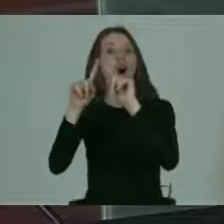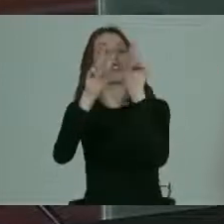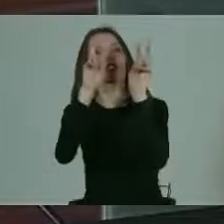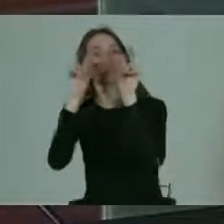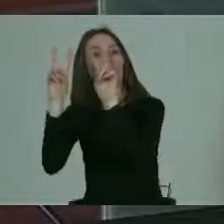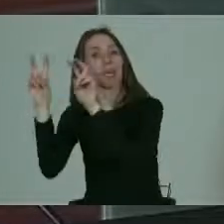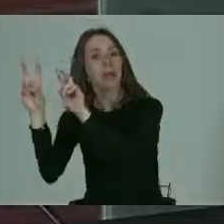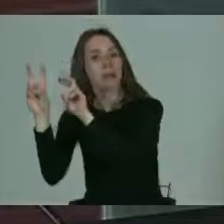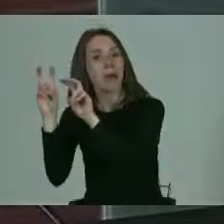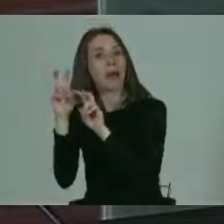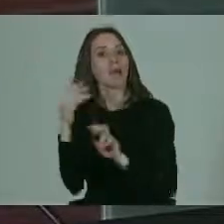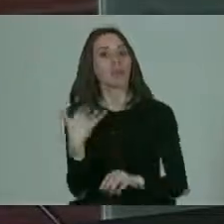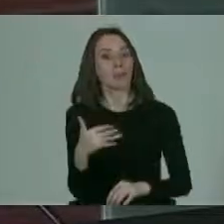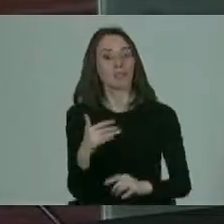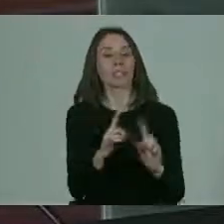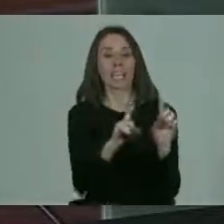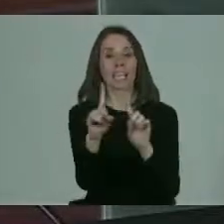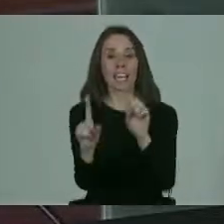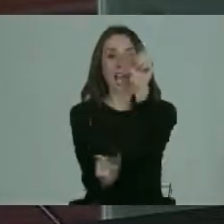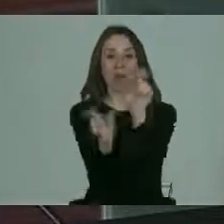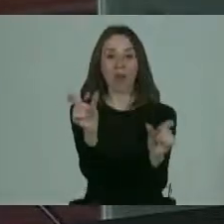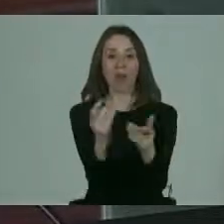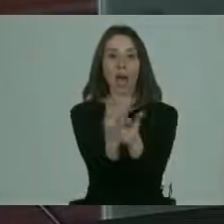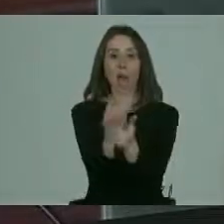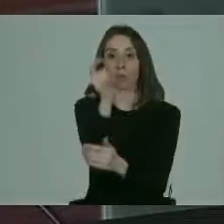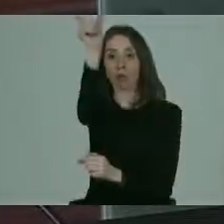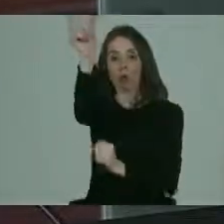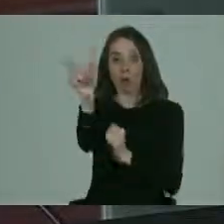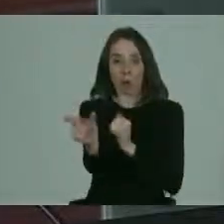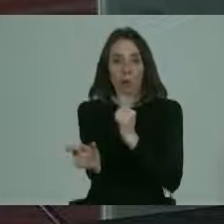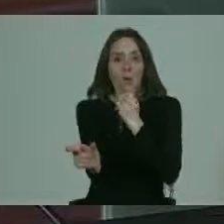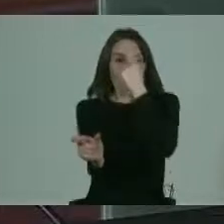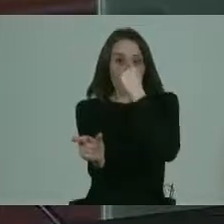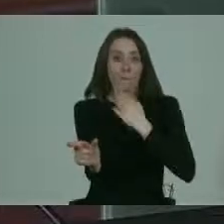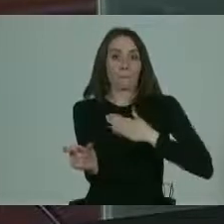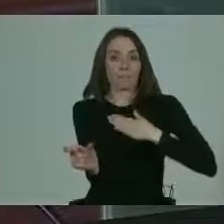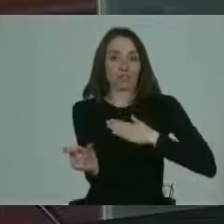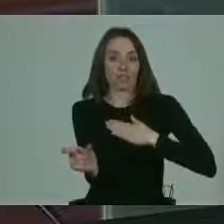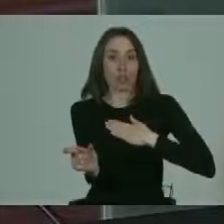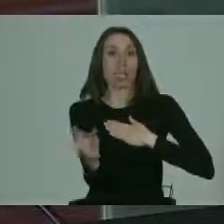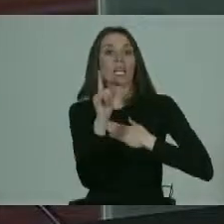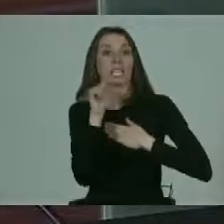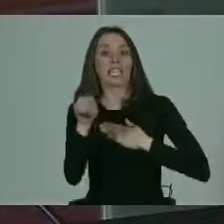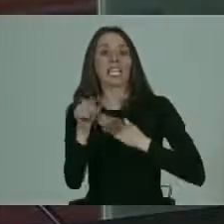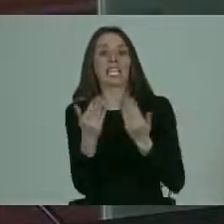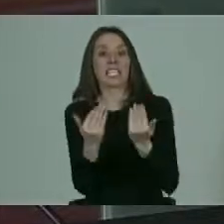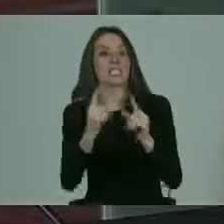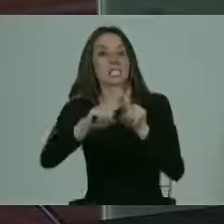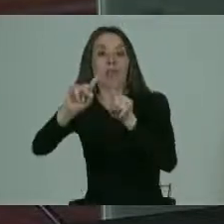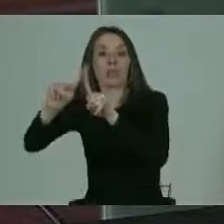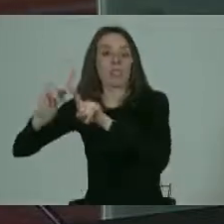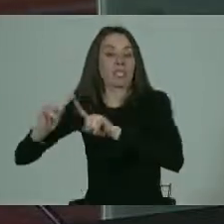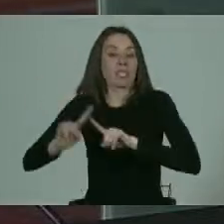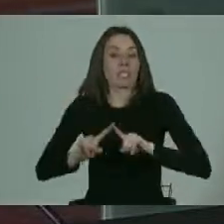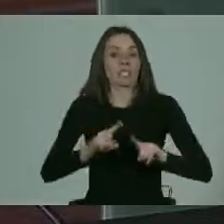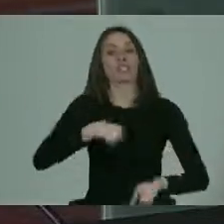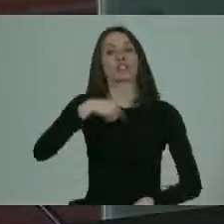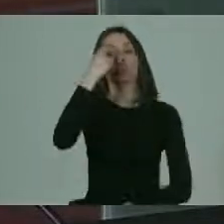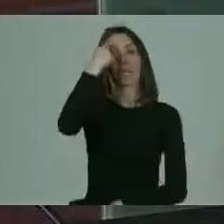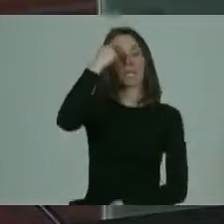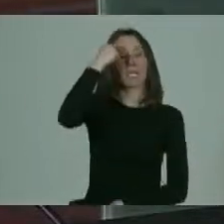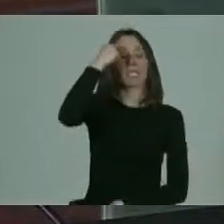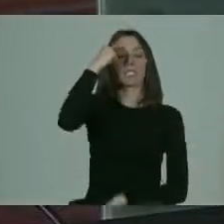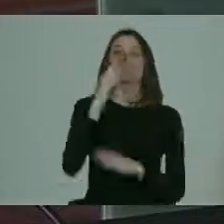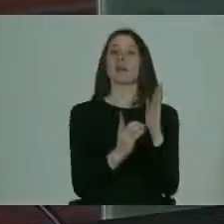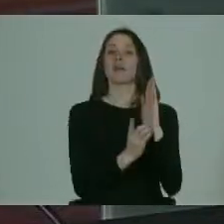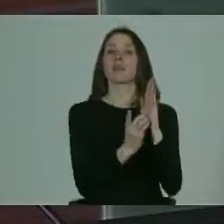cuanto a que cada uno de los alumnos son individuos son personas con necesidades todas diversas y que a veces nosotros estamos pensando en el